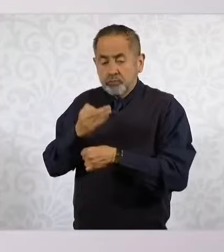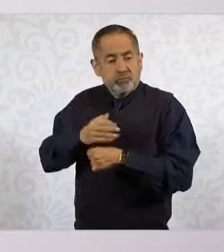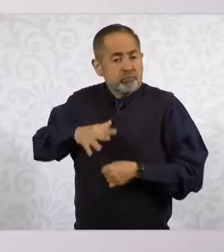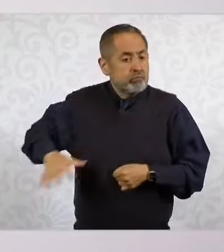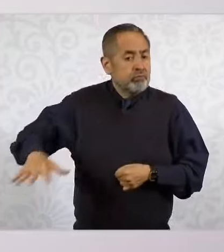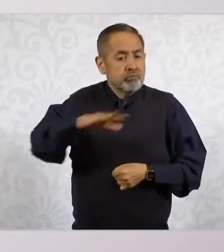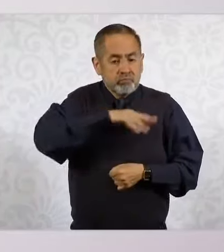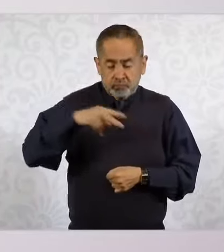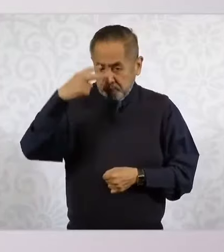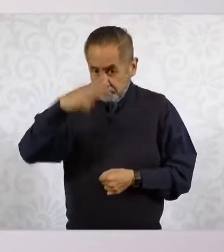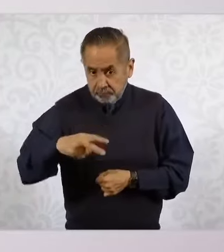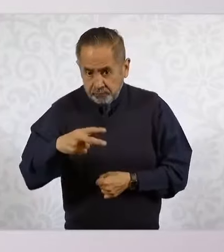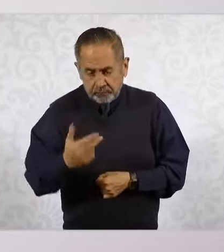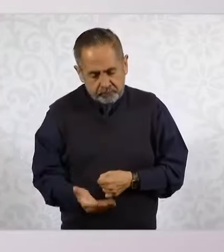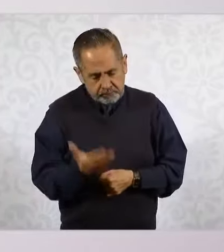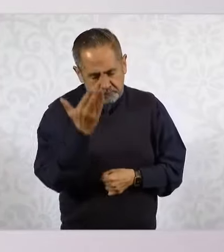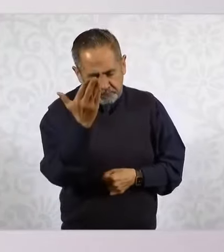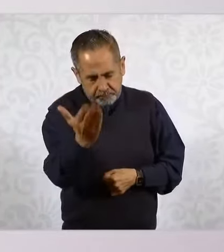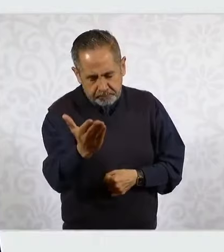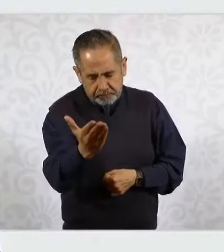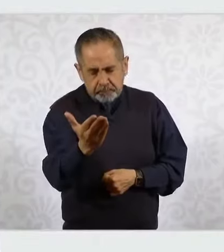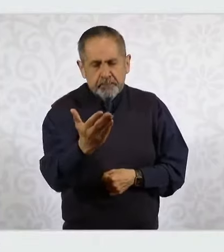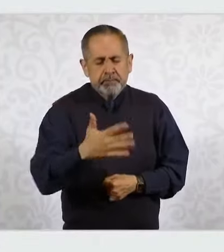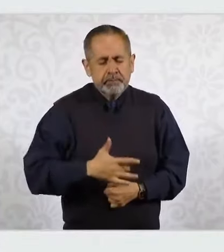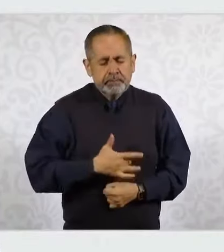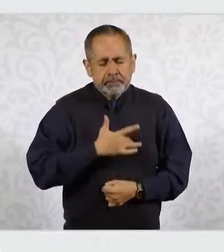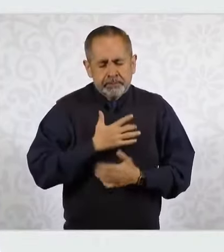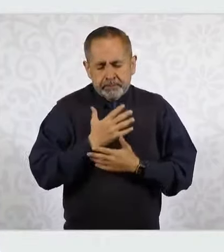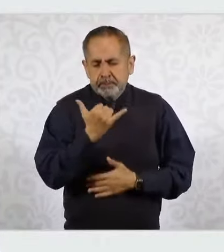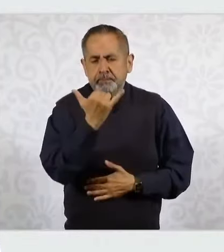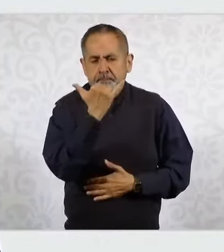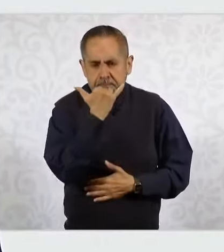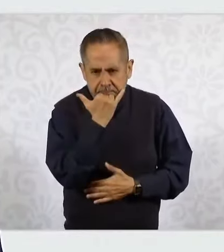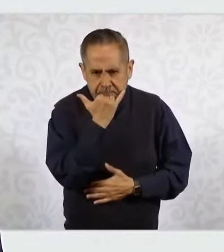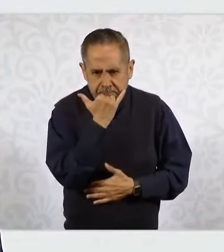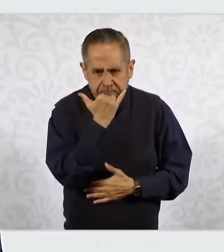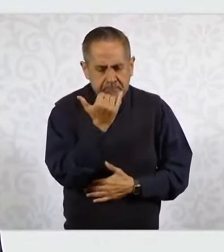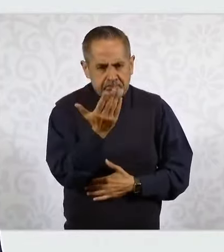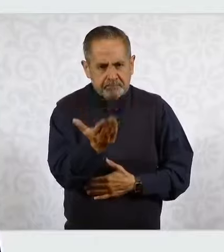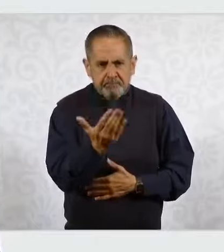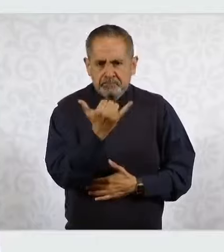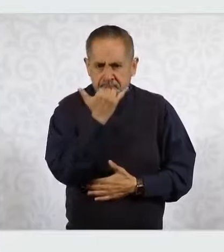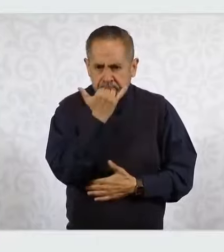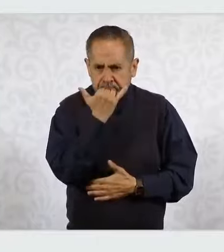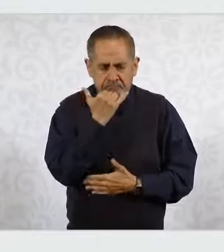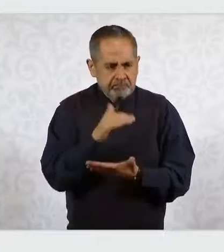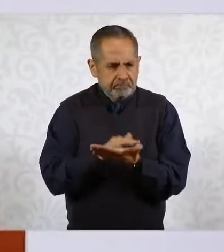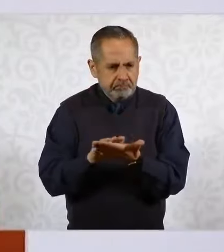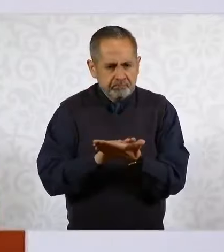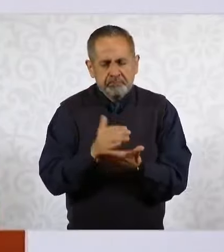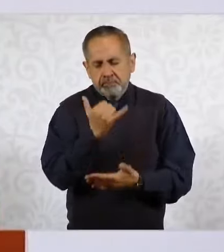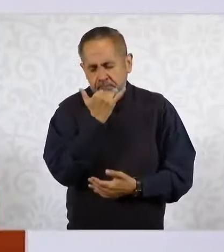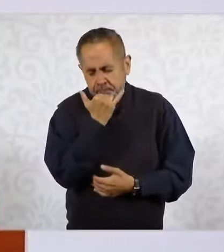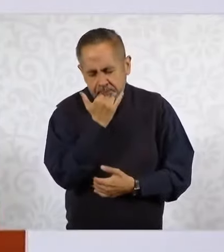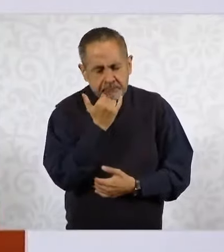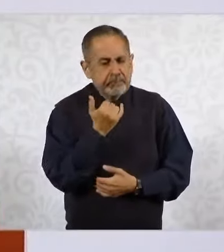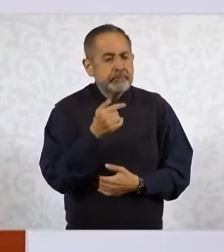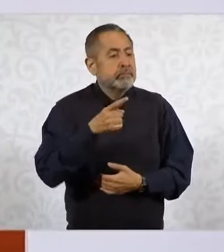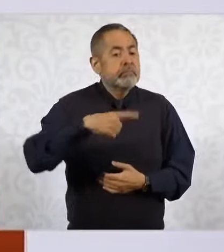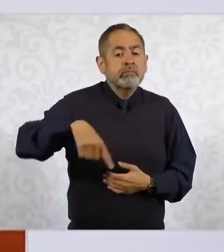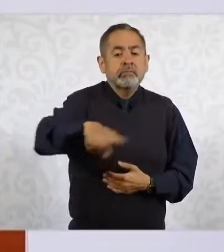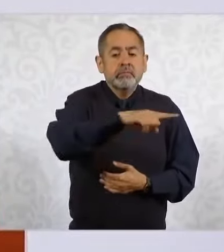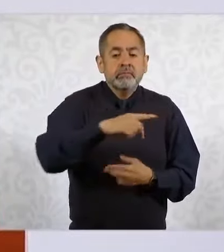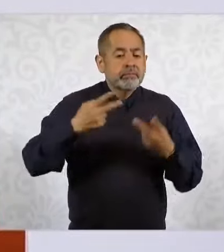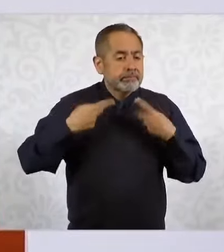ofrece una sentida disculpa pública a todas las personas que